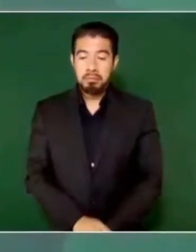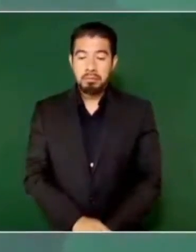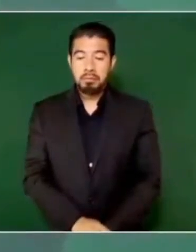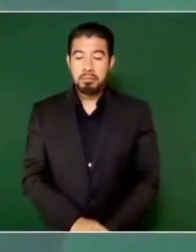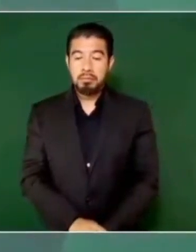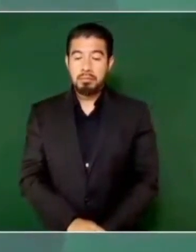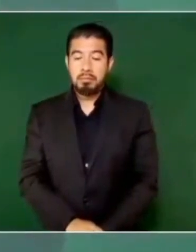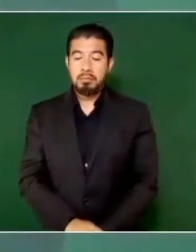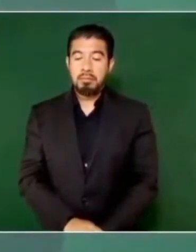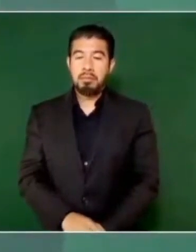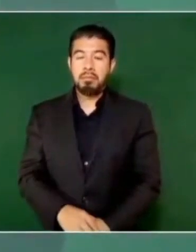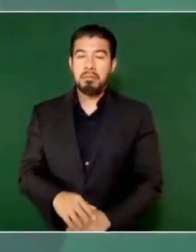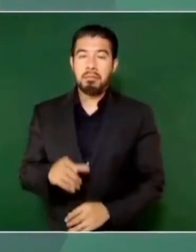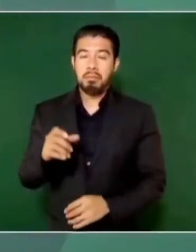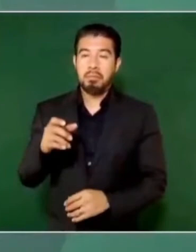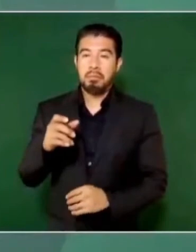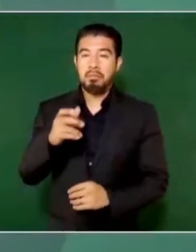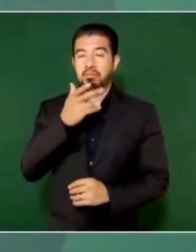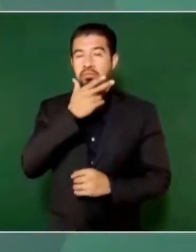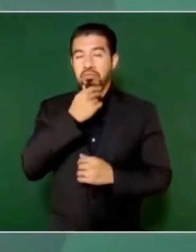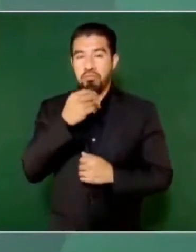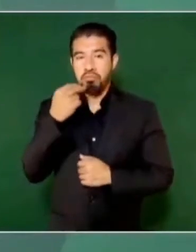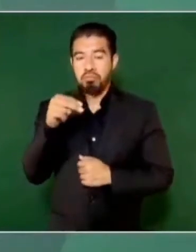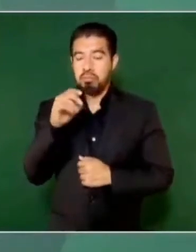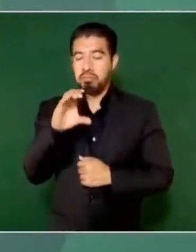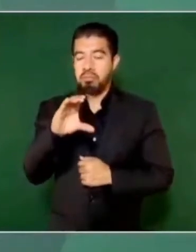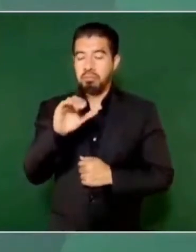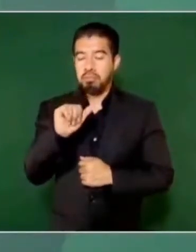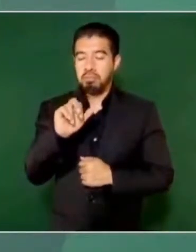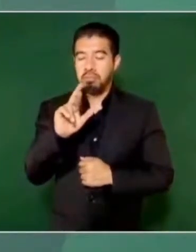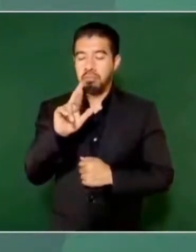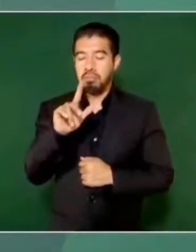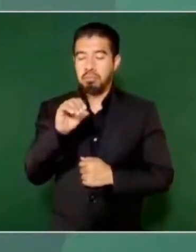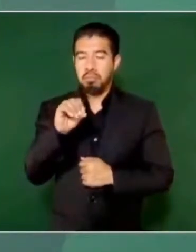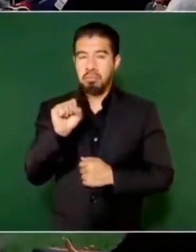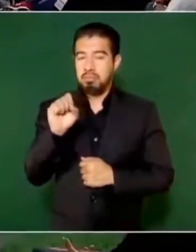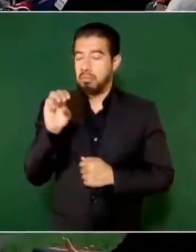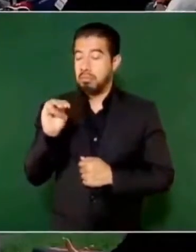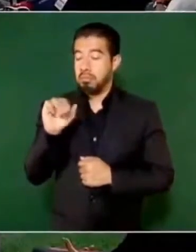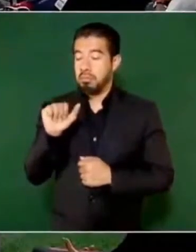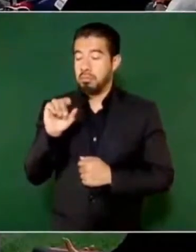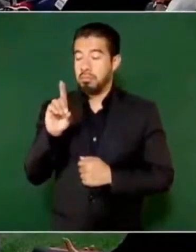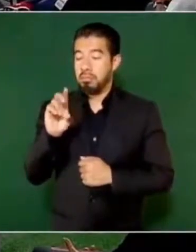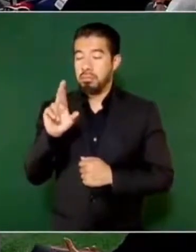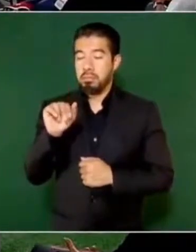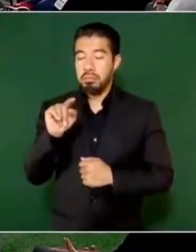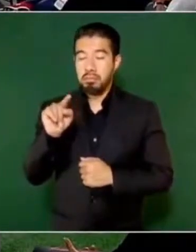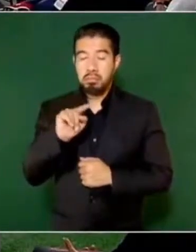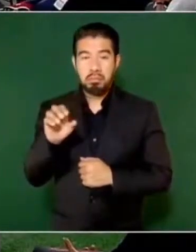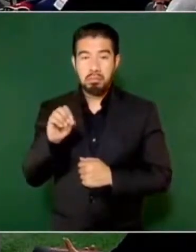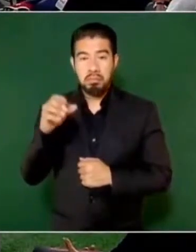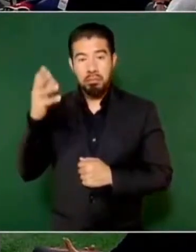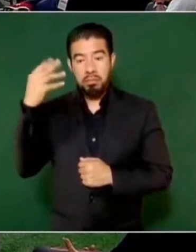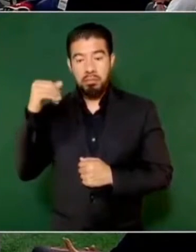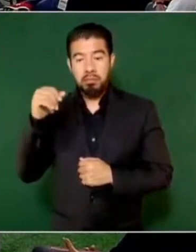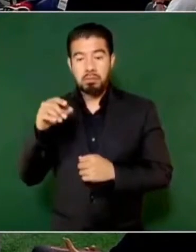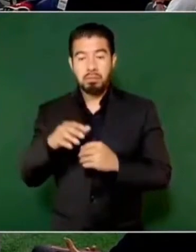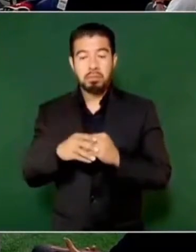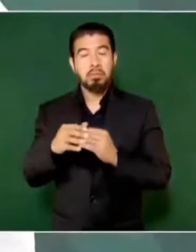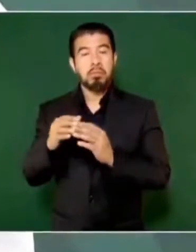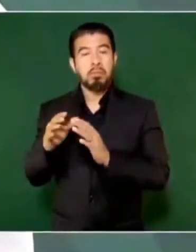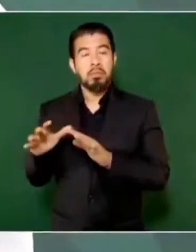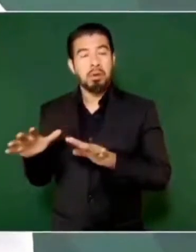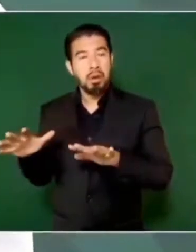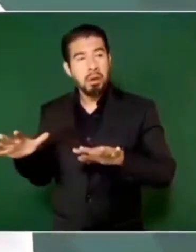Madrazo, que llevó a cabo una modernización